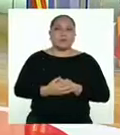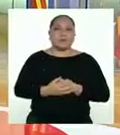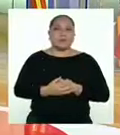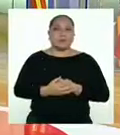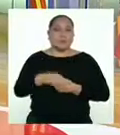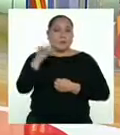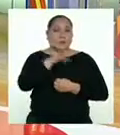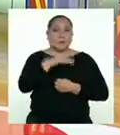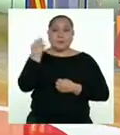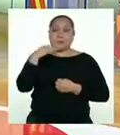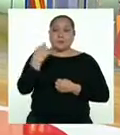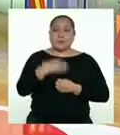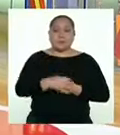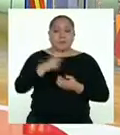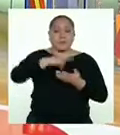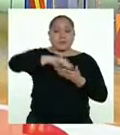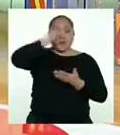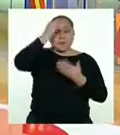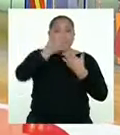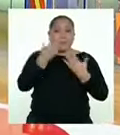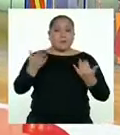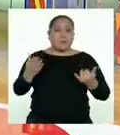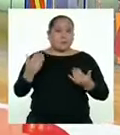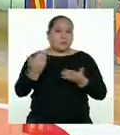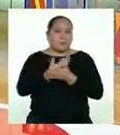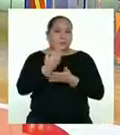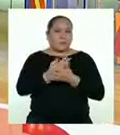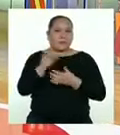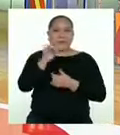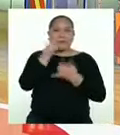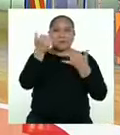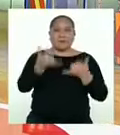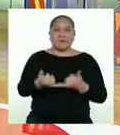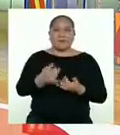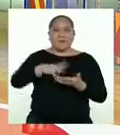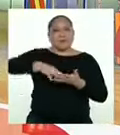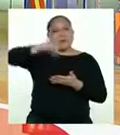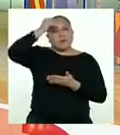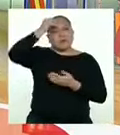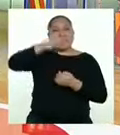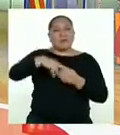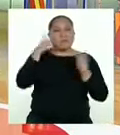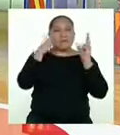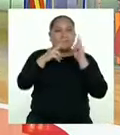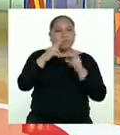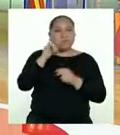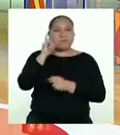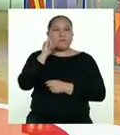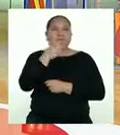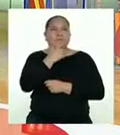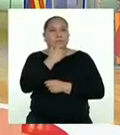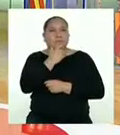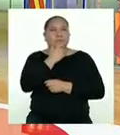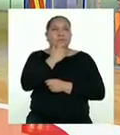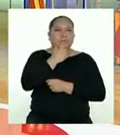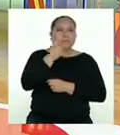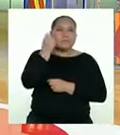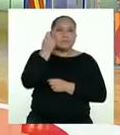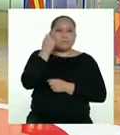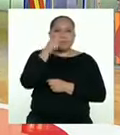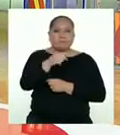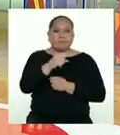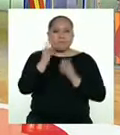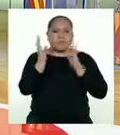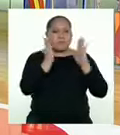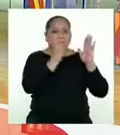Igual siempre aprendemos algo nuevo, como hoy, que aprendimos a inferir e interpretar para construir el sentido global del